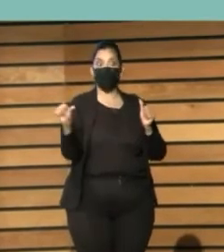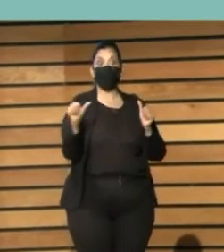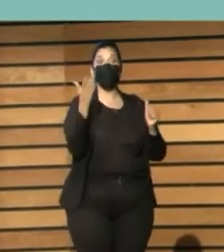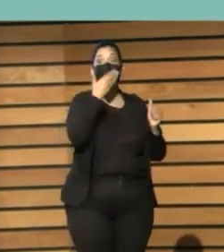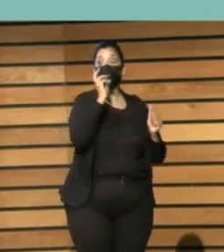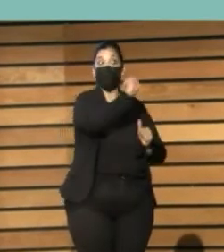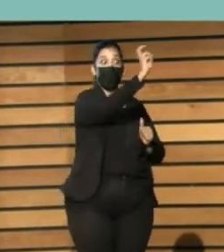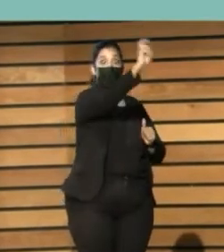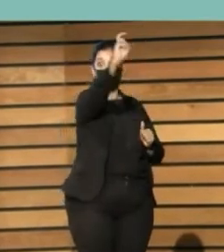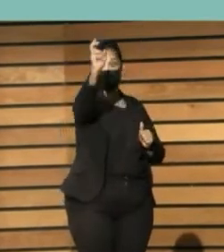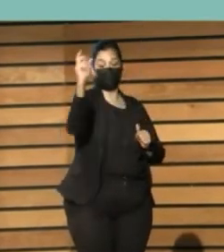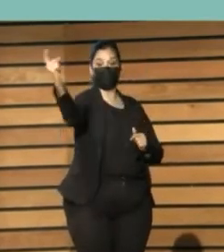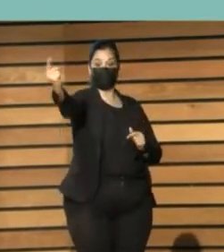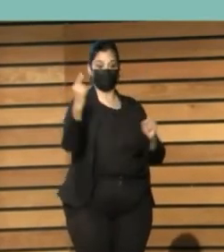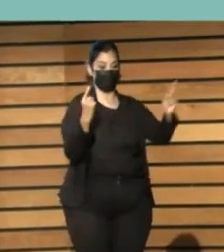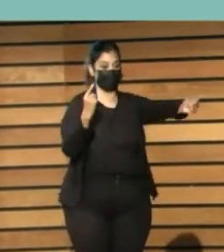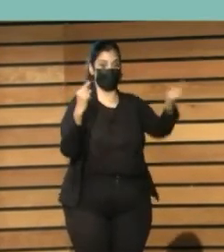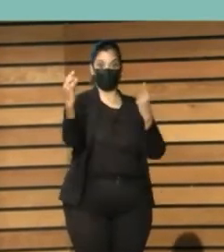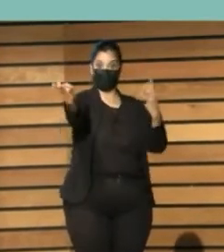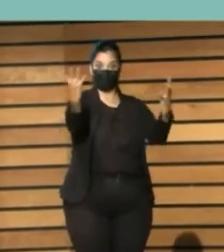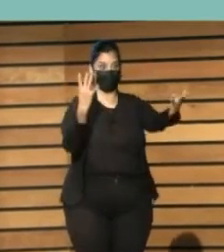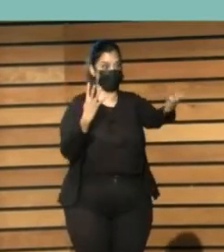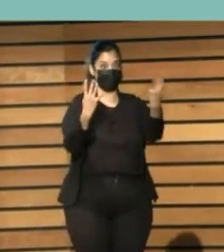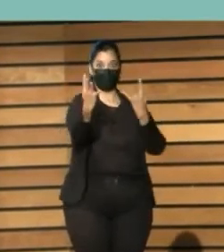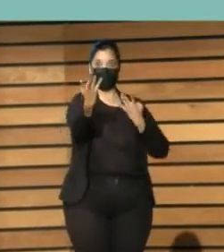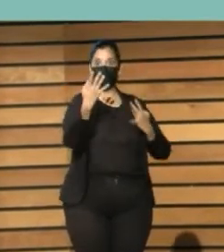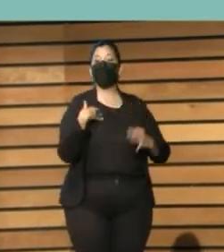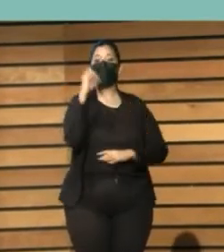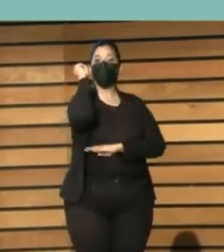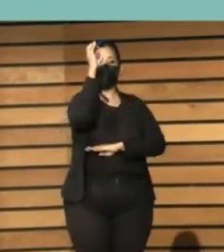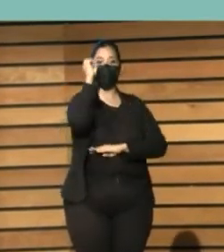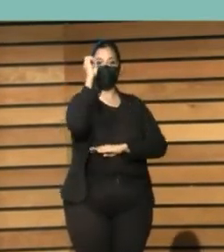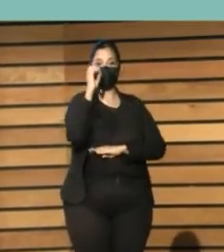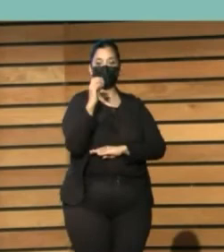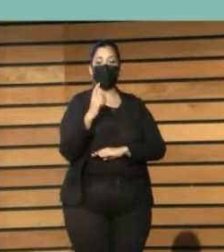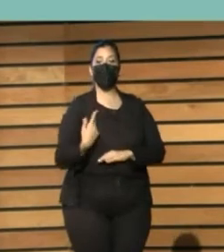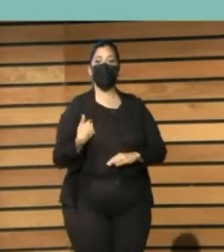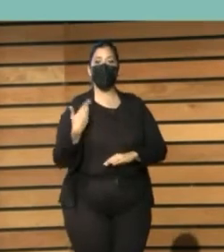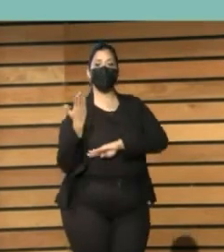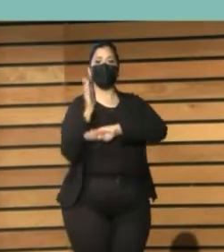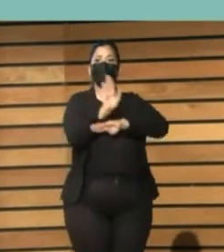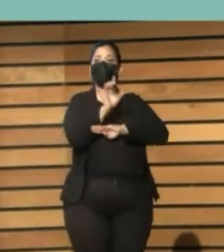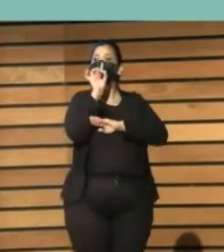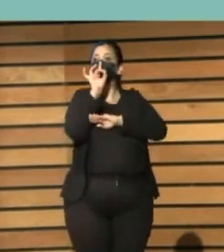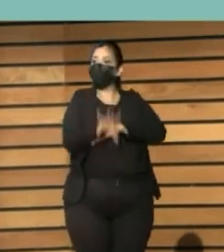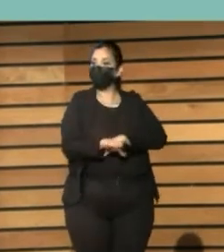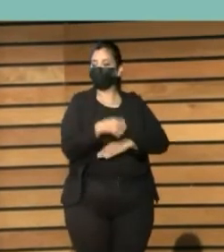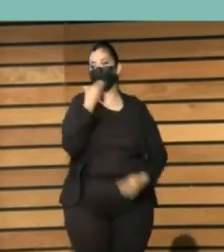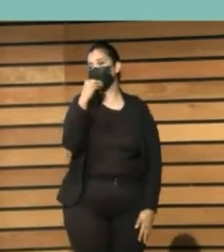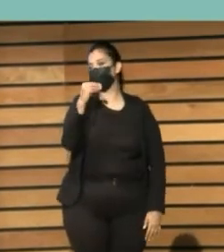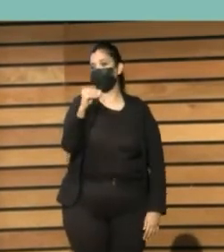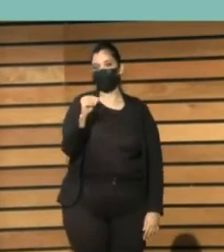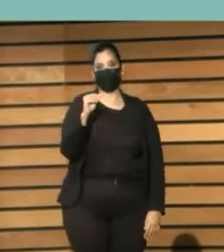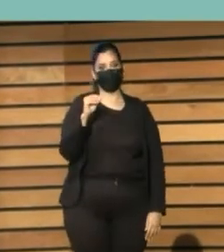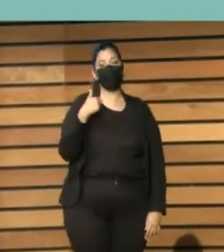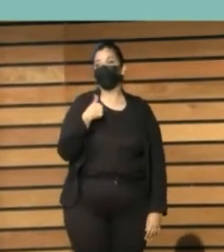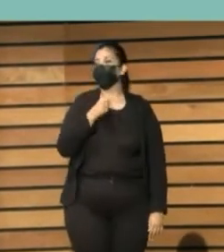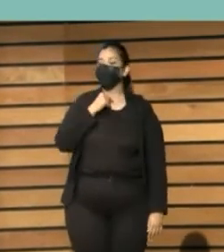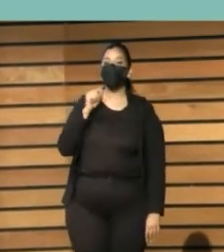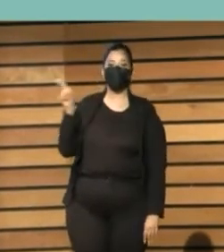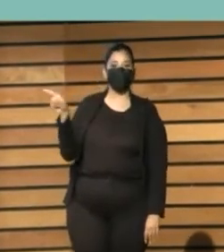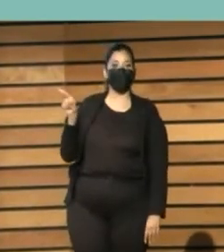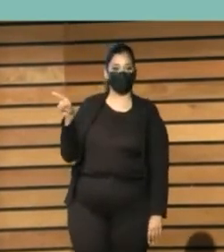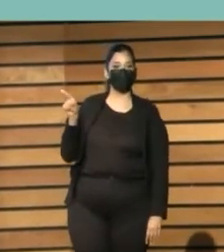la ciudad, de edad infantil. Los jóvenes son los protagonistas, y a mí eso es lo que me gusta mucho. En cuanto a la